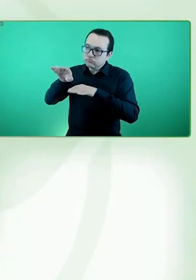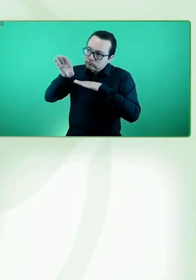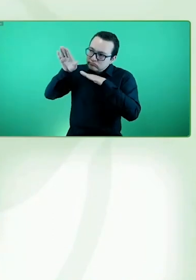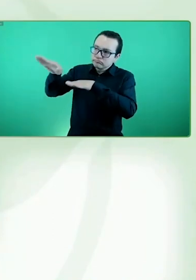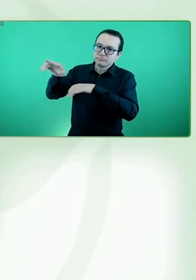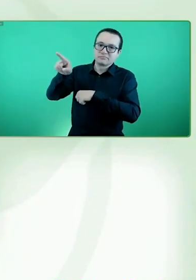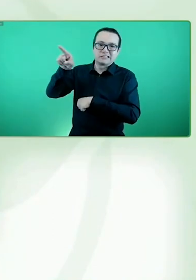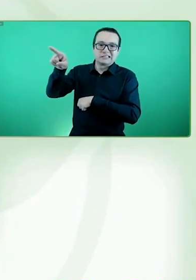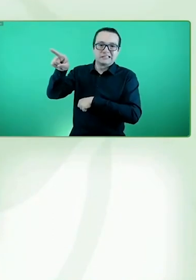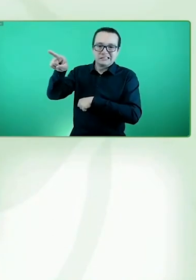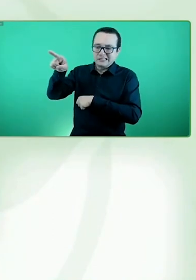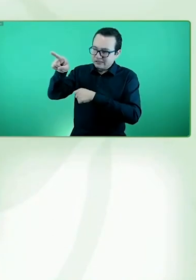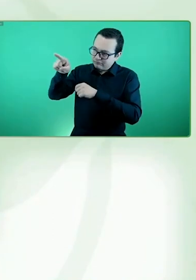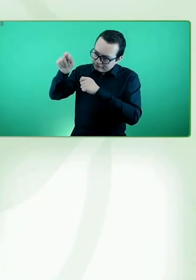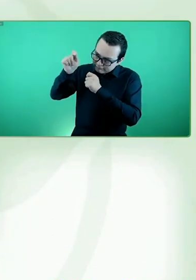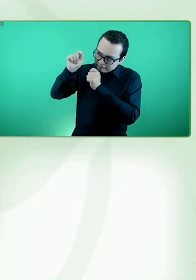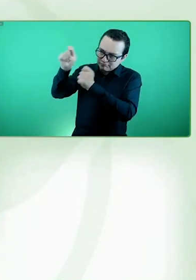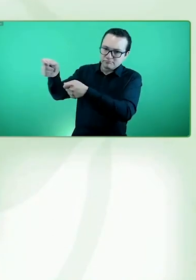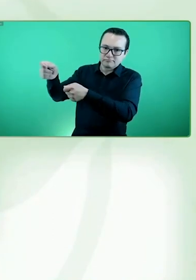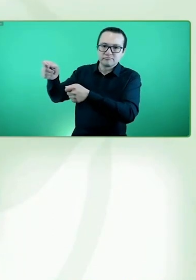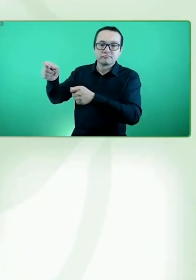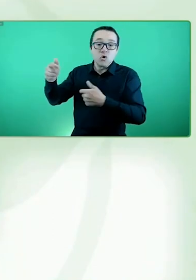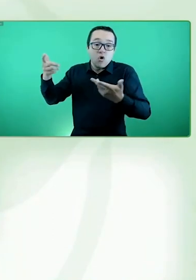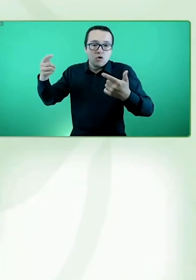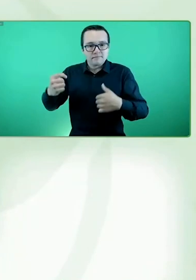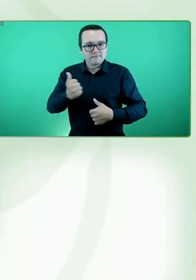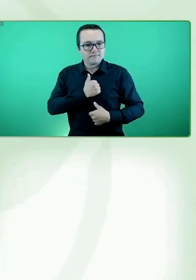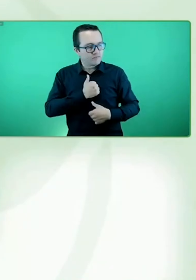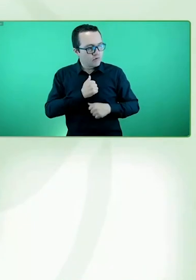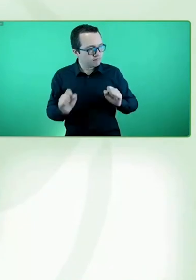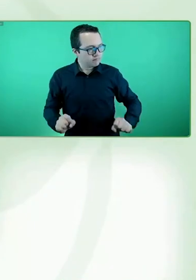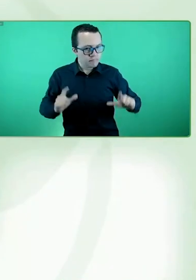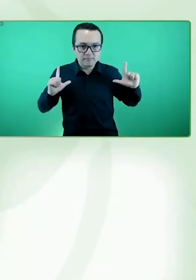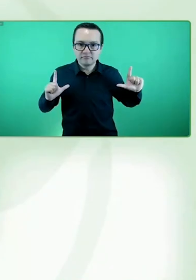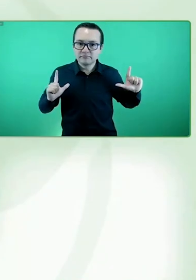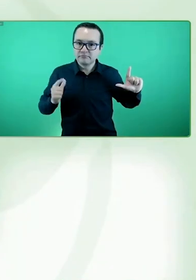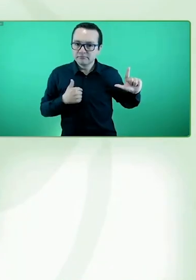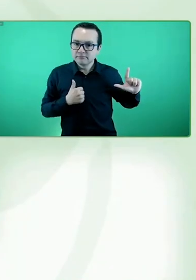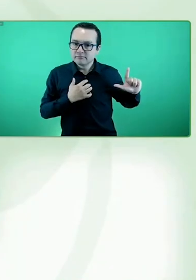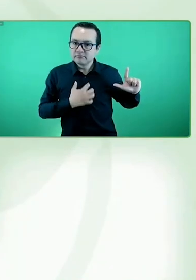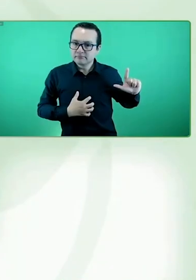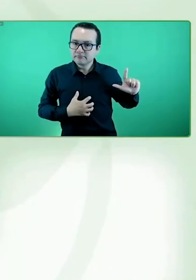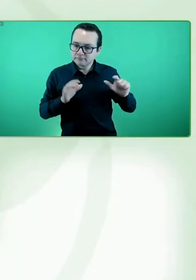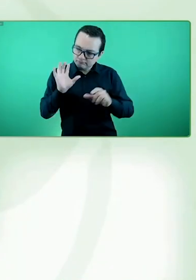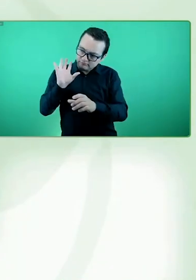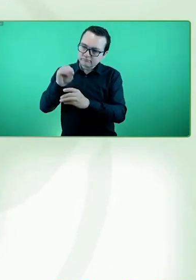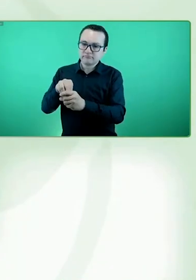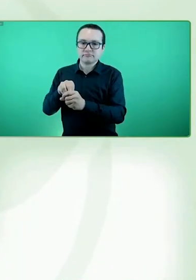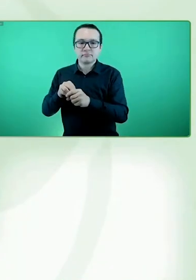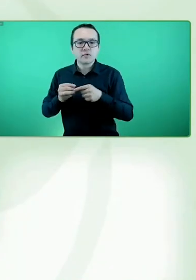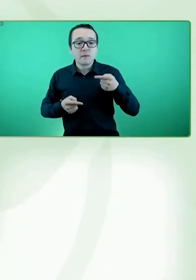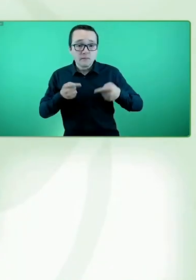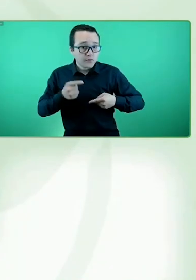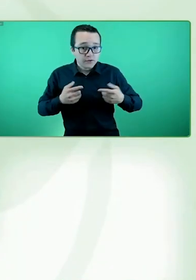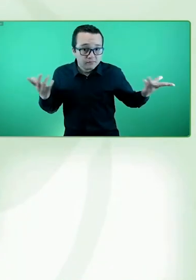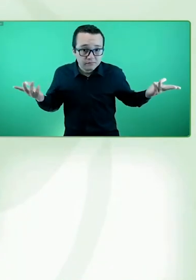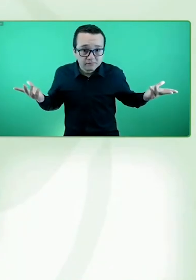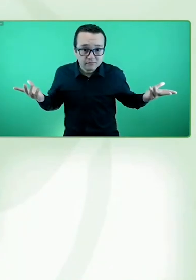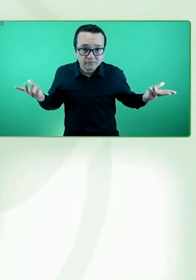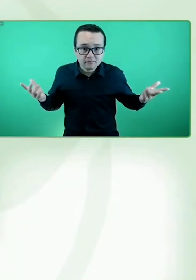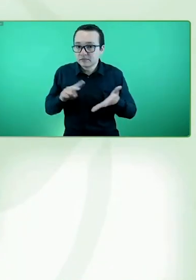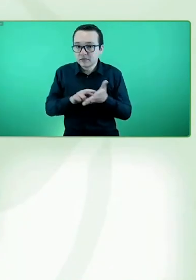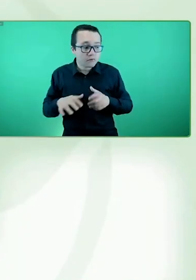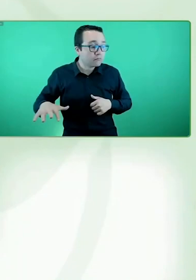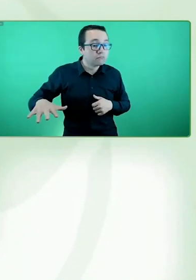nuestra propia autorrepresentación y con la facultad de poder ejercer cargos públicos y políticos, como cualquier otro ciudadano que